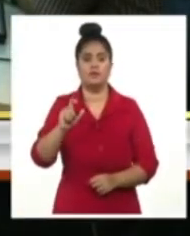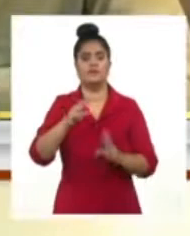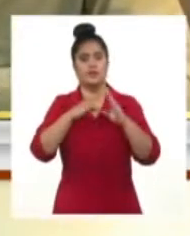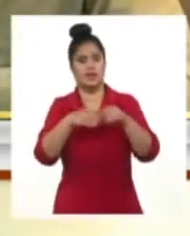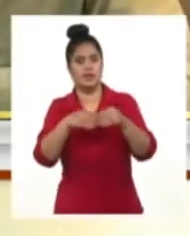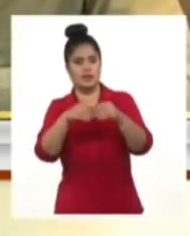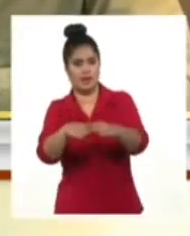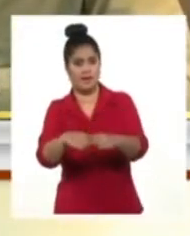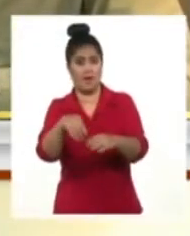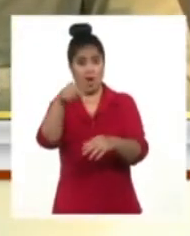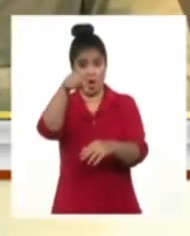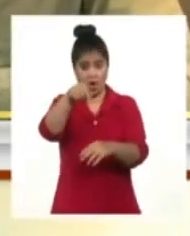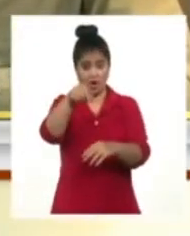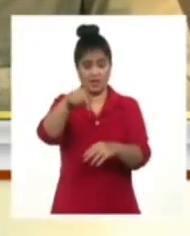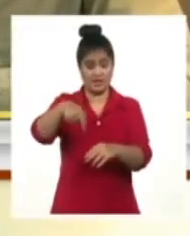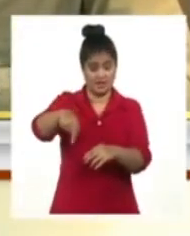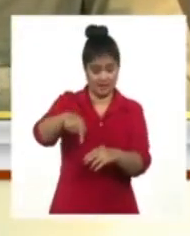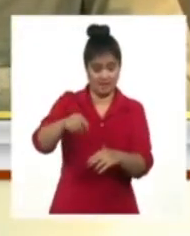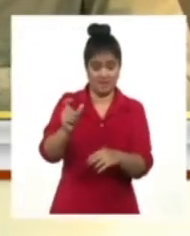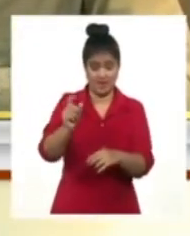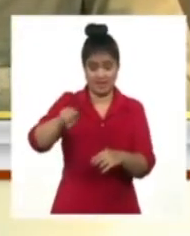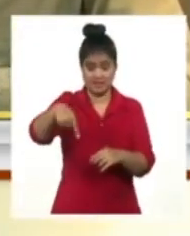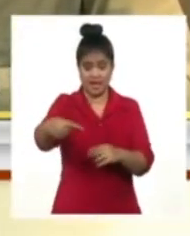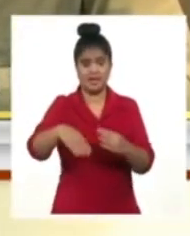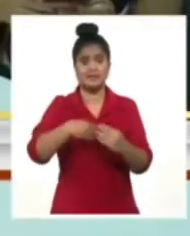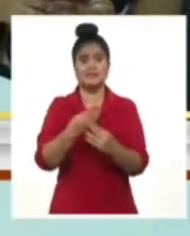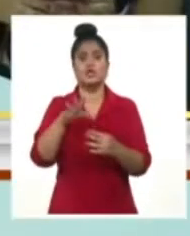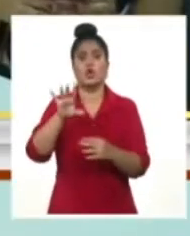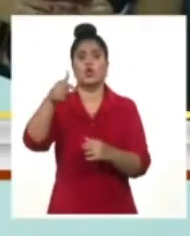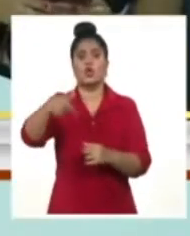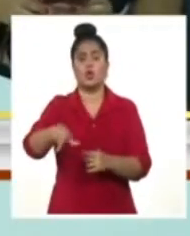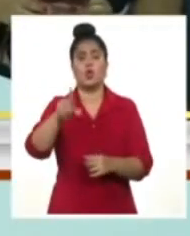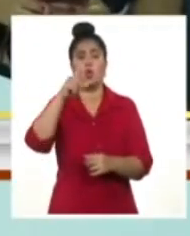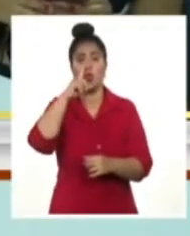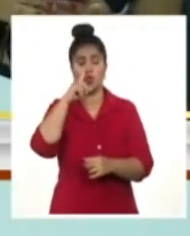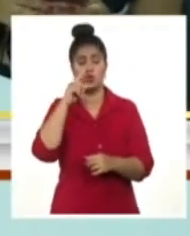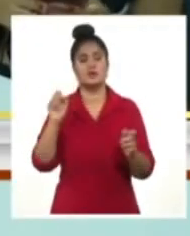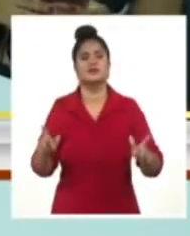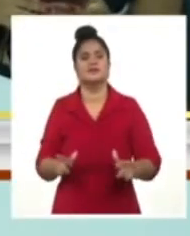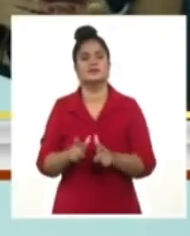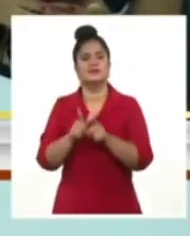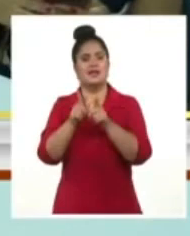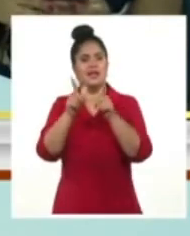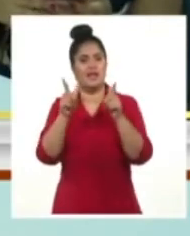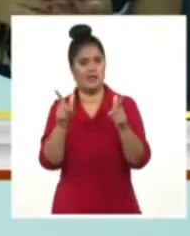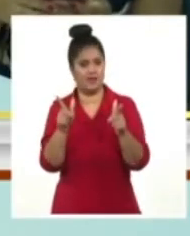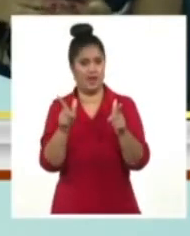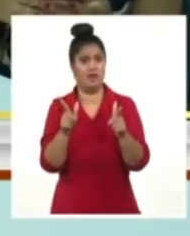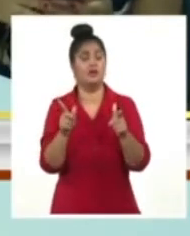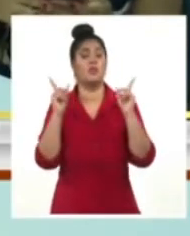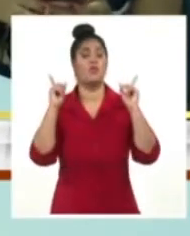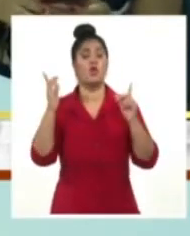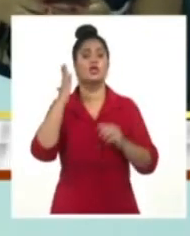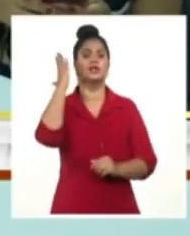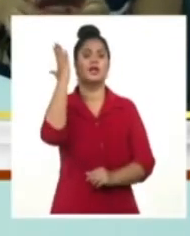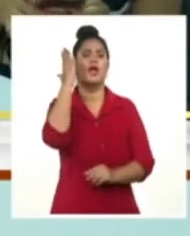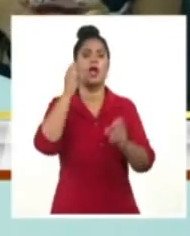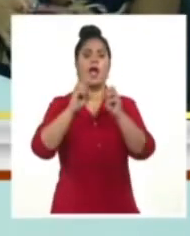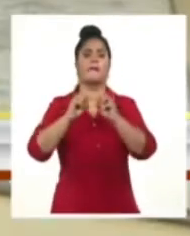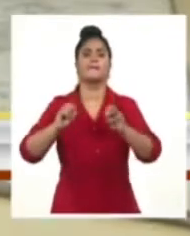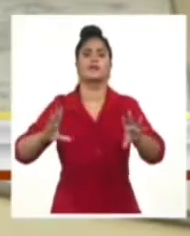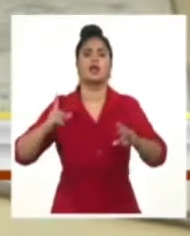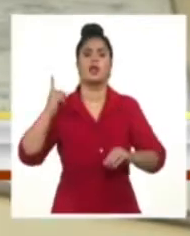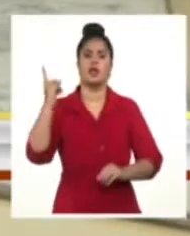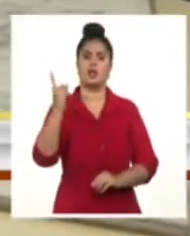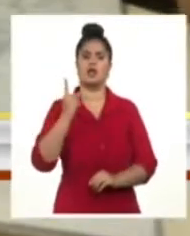este 5 de junio con avances en el diseño e implementación de los instrumentos que hacen efectiva la política ambiental nacional, en total